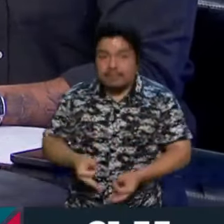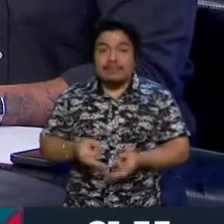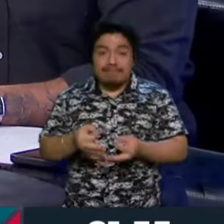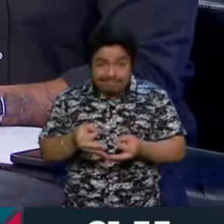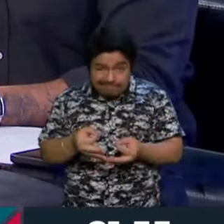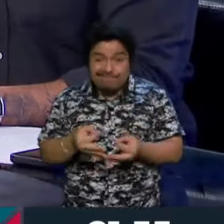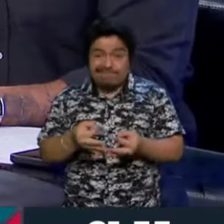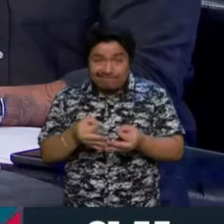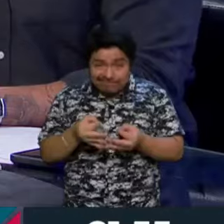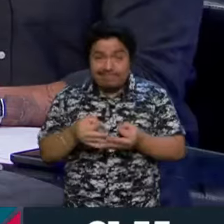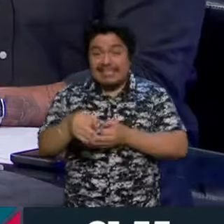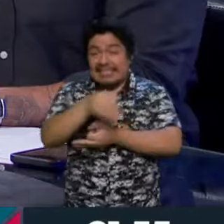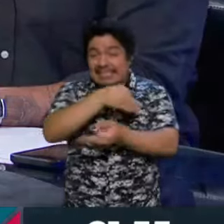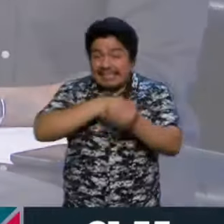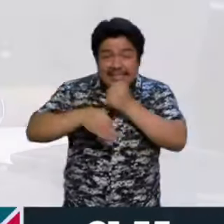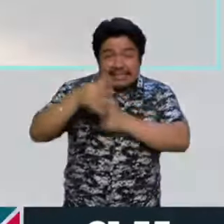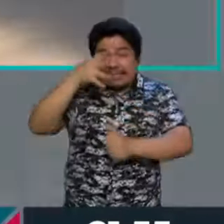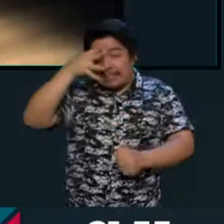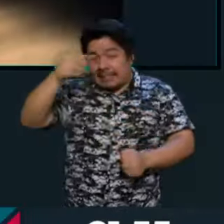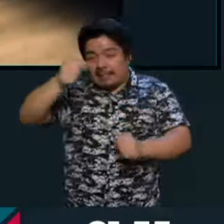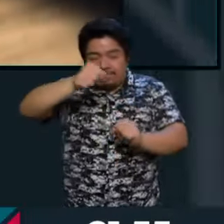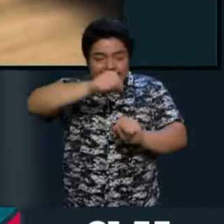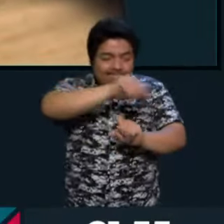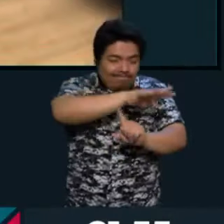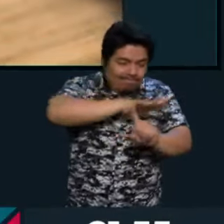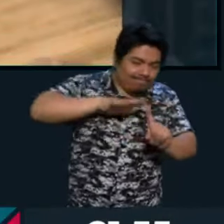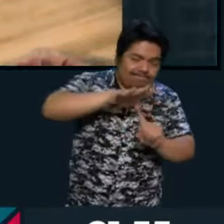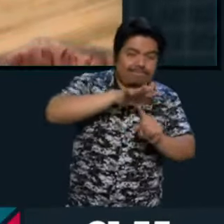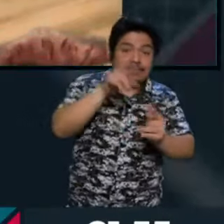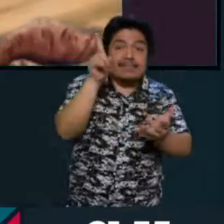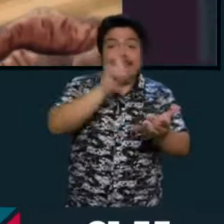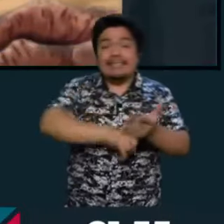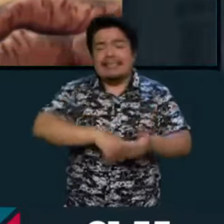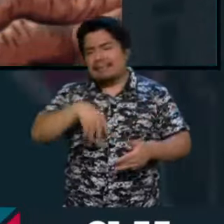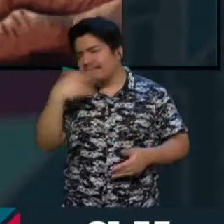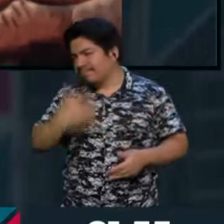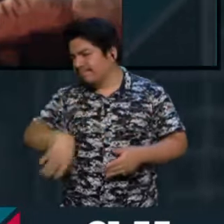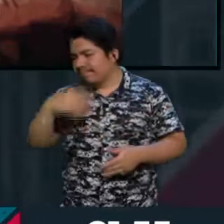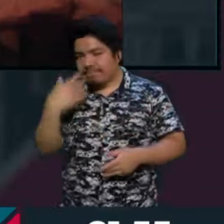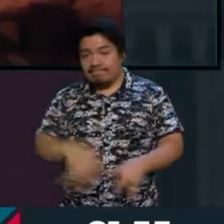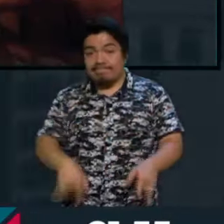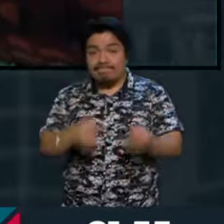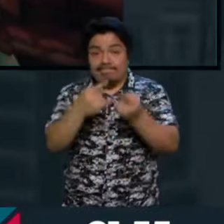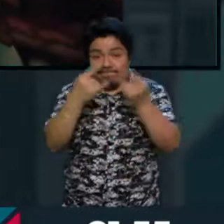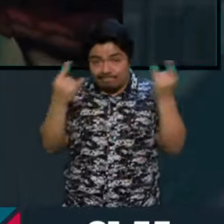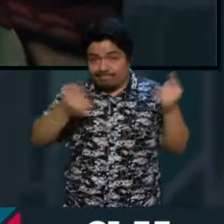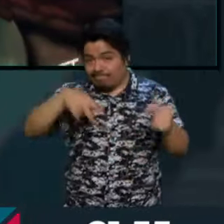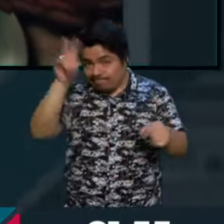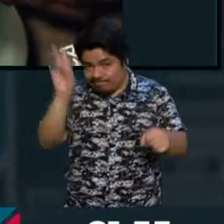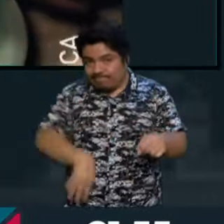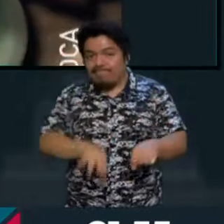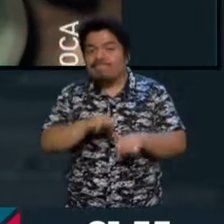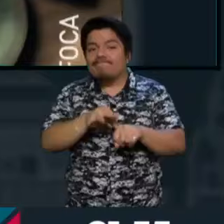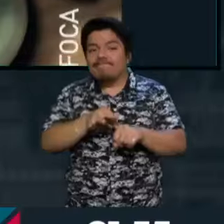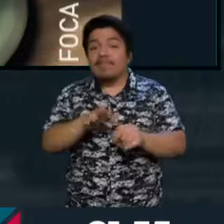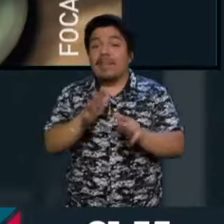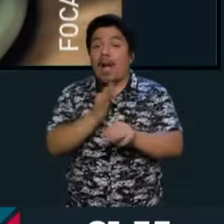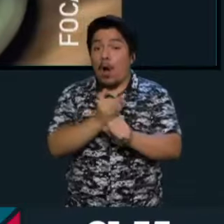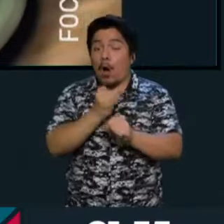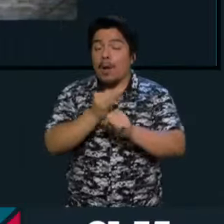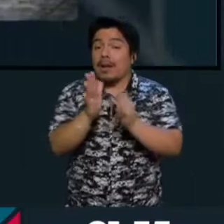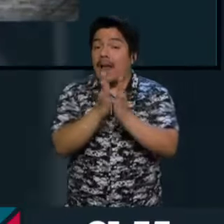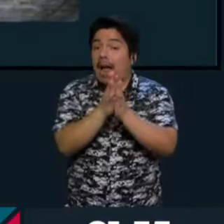de contextualización de estas realidades históricas. Y obviamente, en este momento también es un libro muy